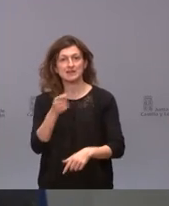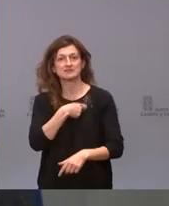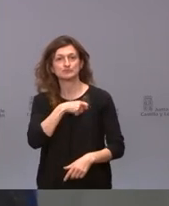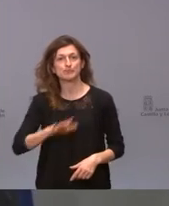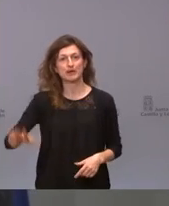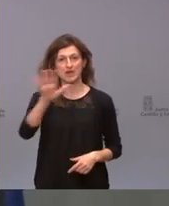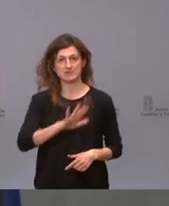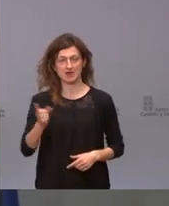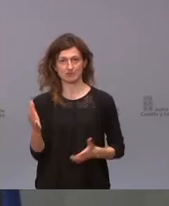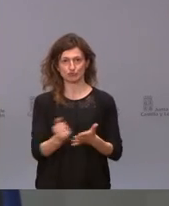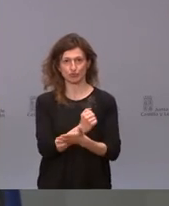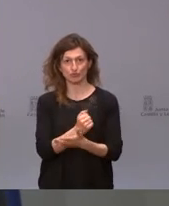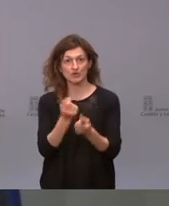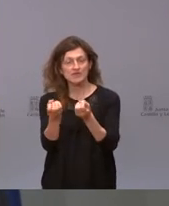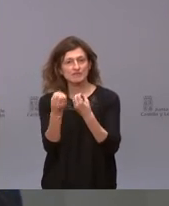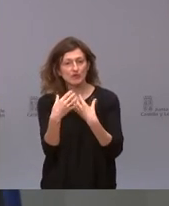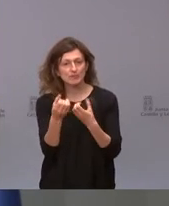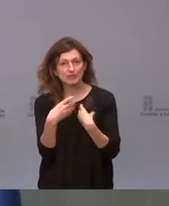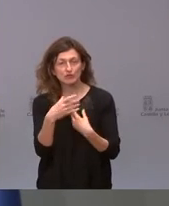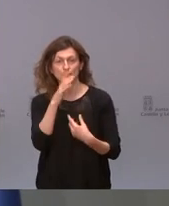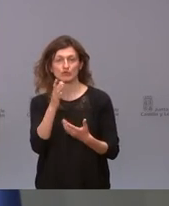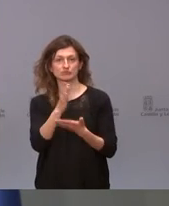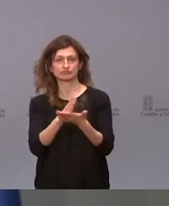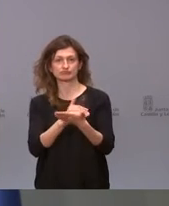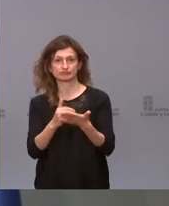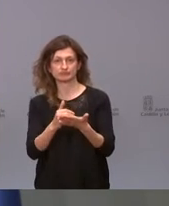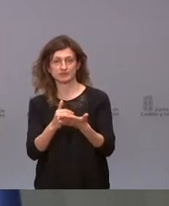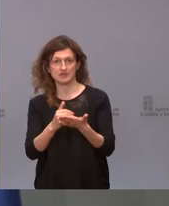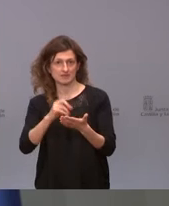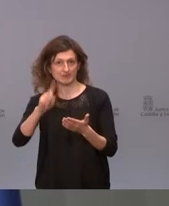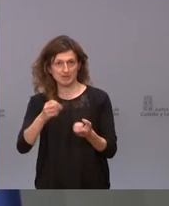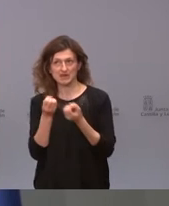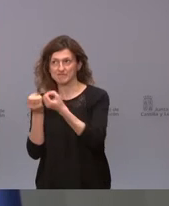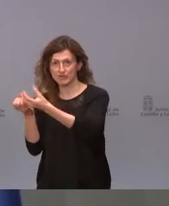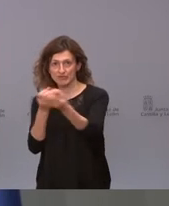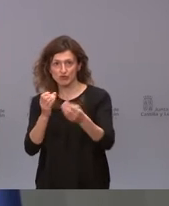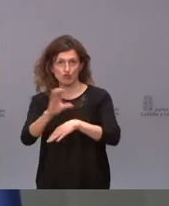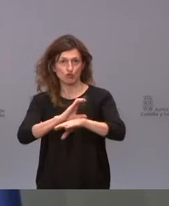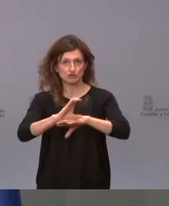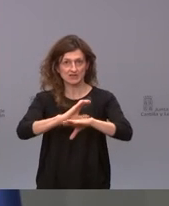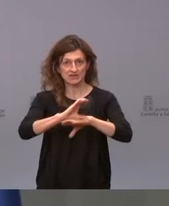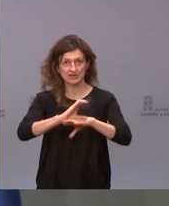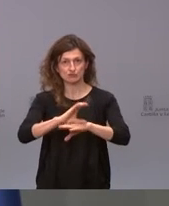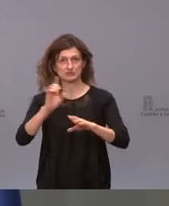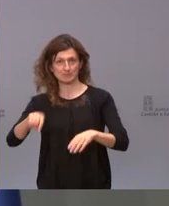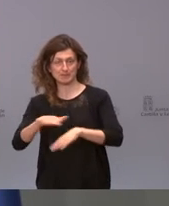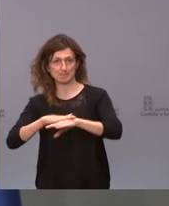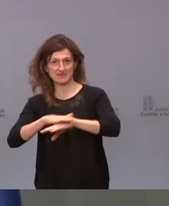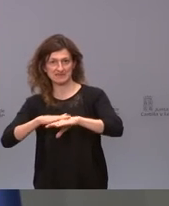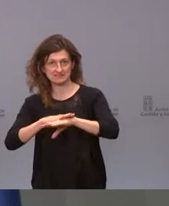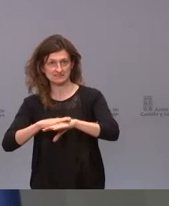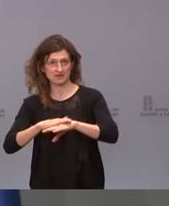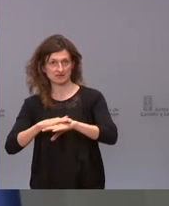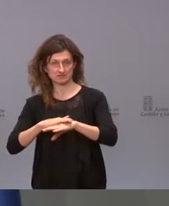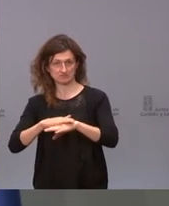no hay ninguna información que tuviera la comunidad de Castilla y León que no tuviera los consejeros y la ministra ninguna